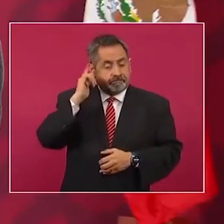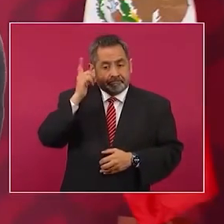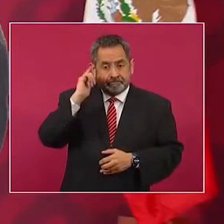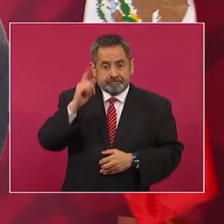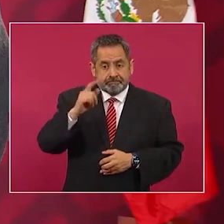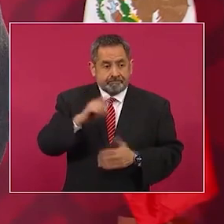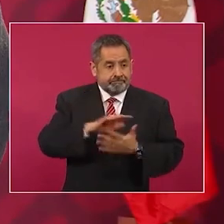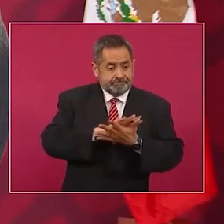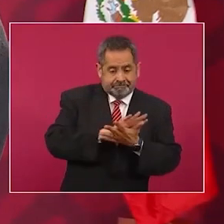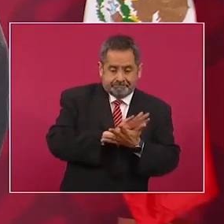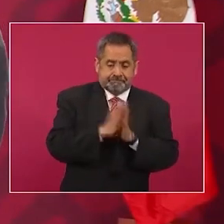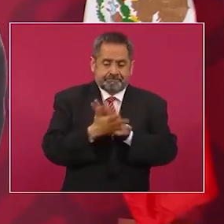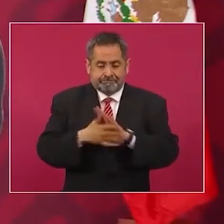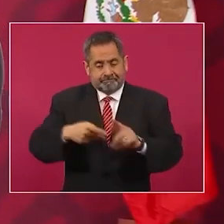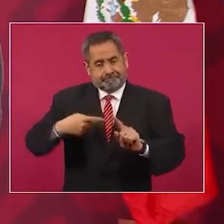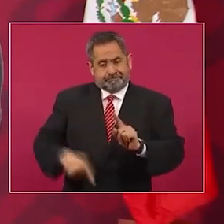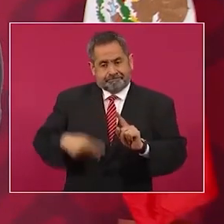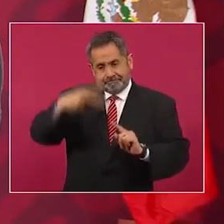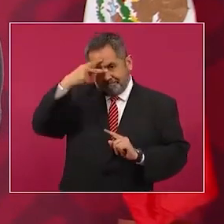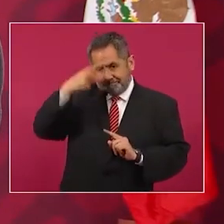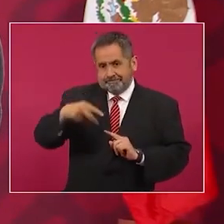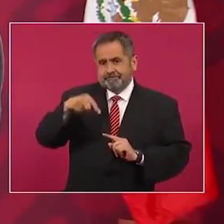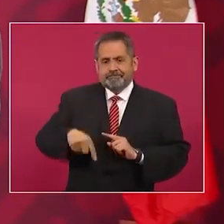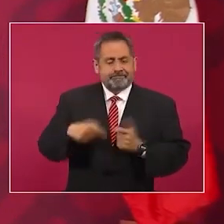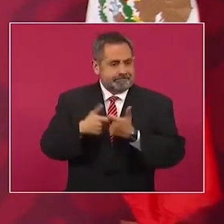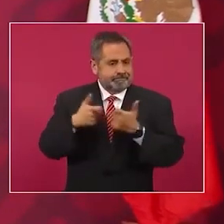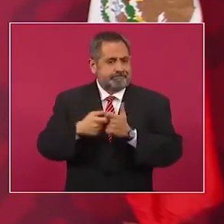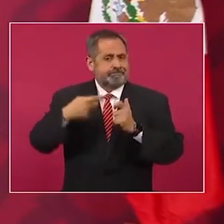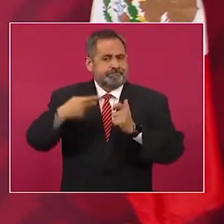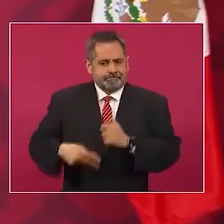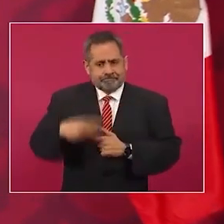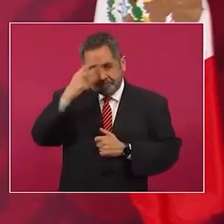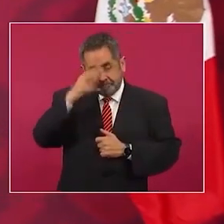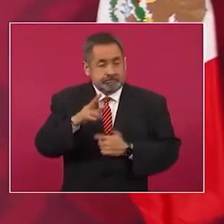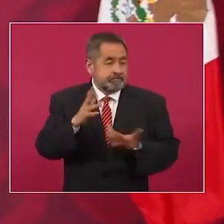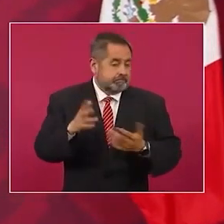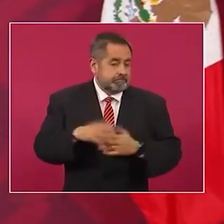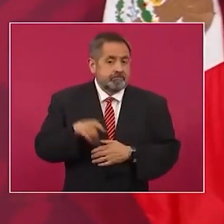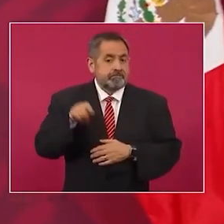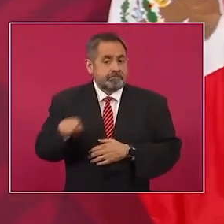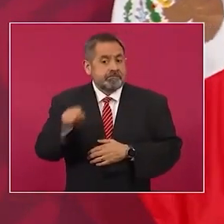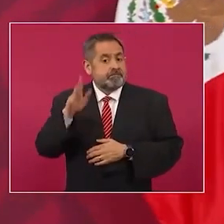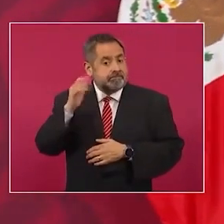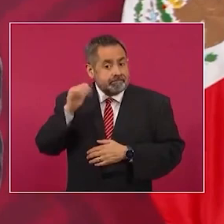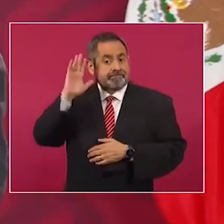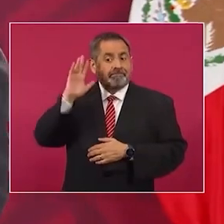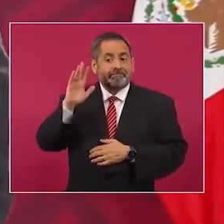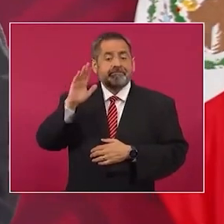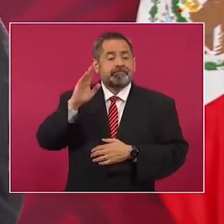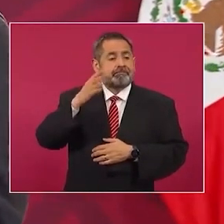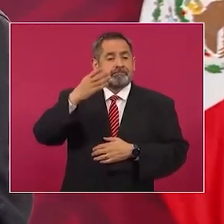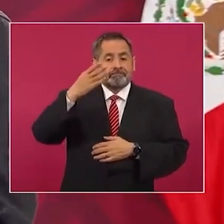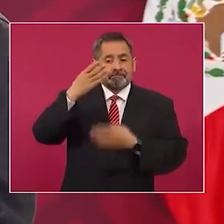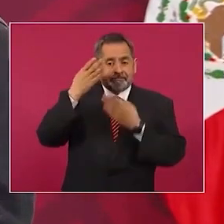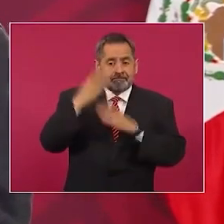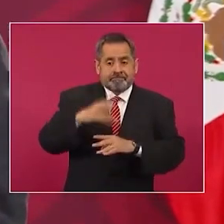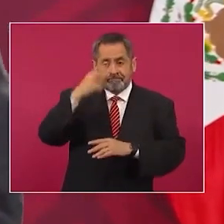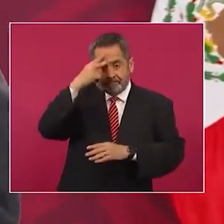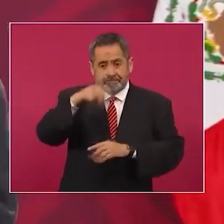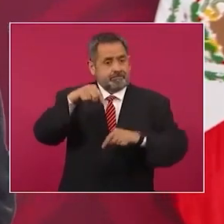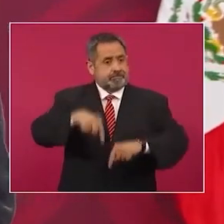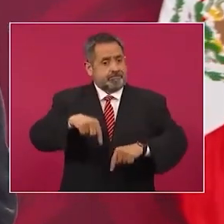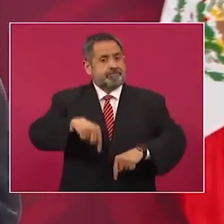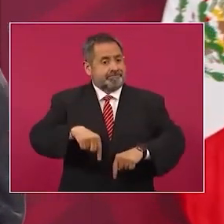mexicanice. Queda un banco de México que